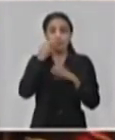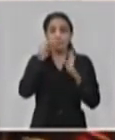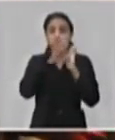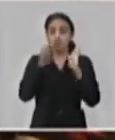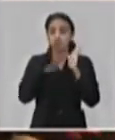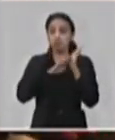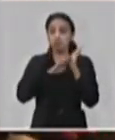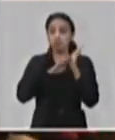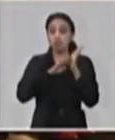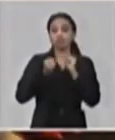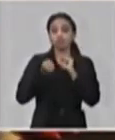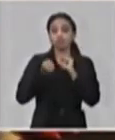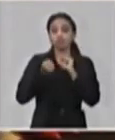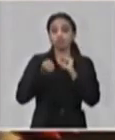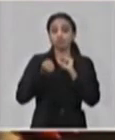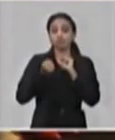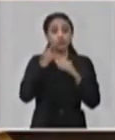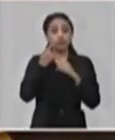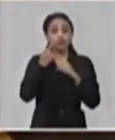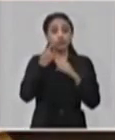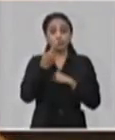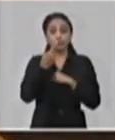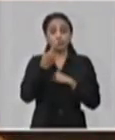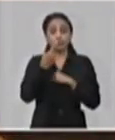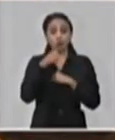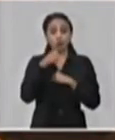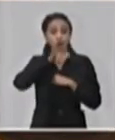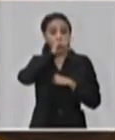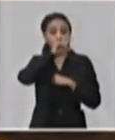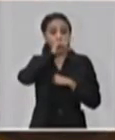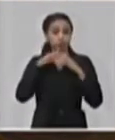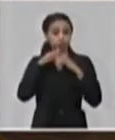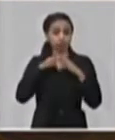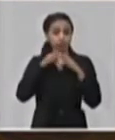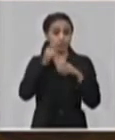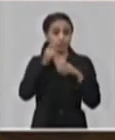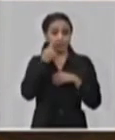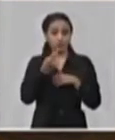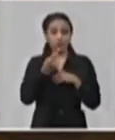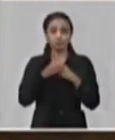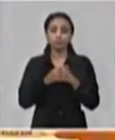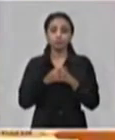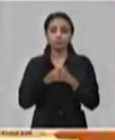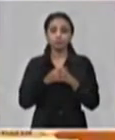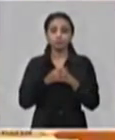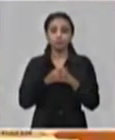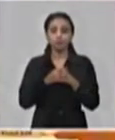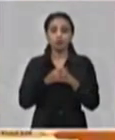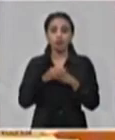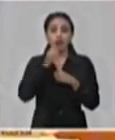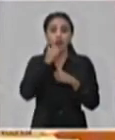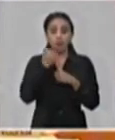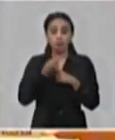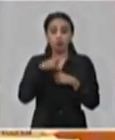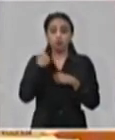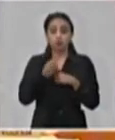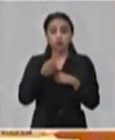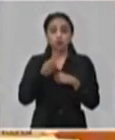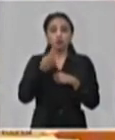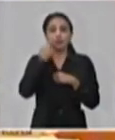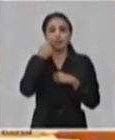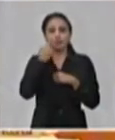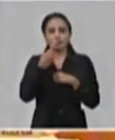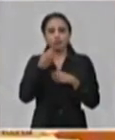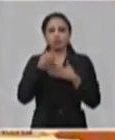se están aplicando en nuestras fronteras. Sino que también hemos contribuido de manera